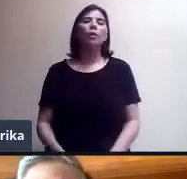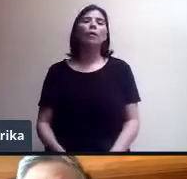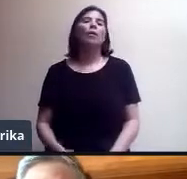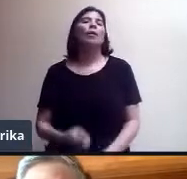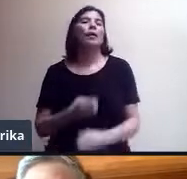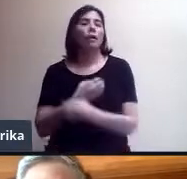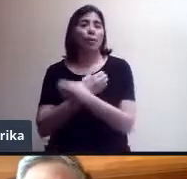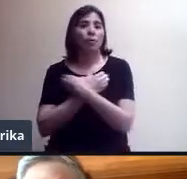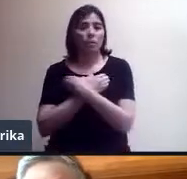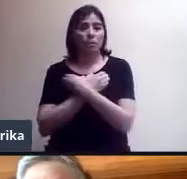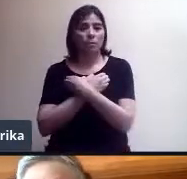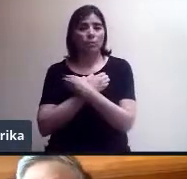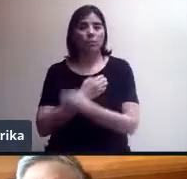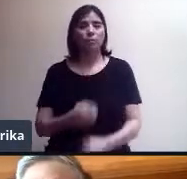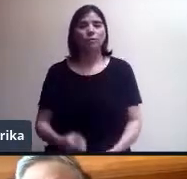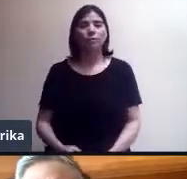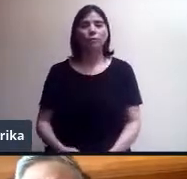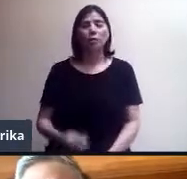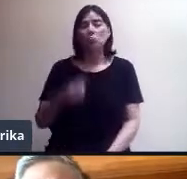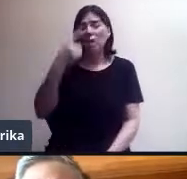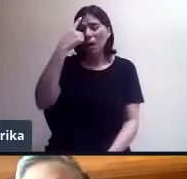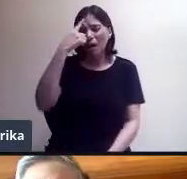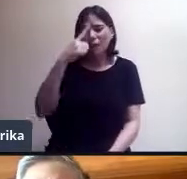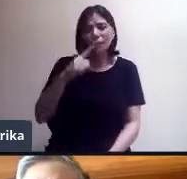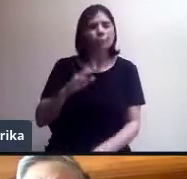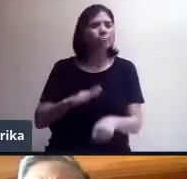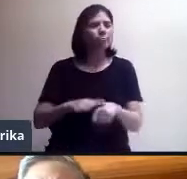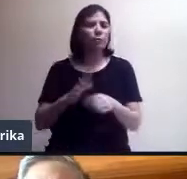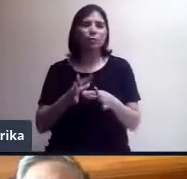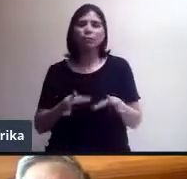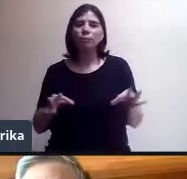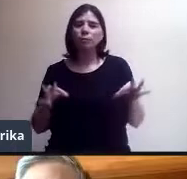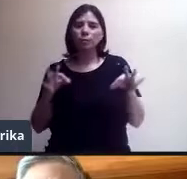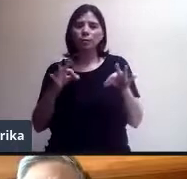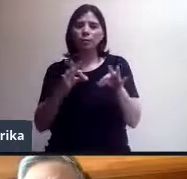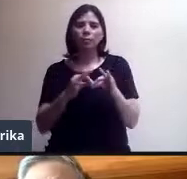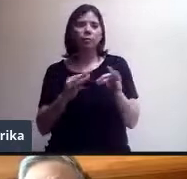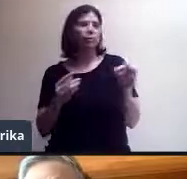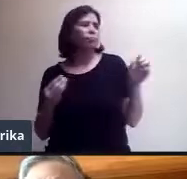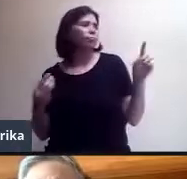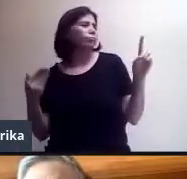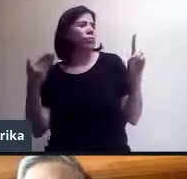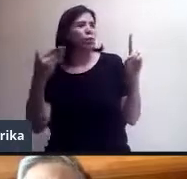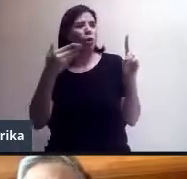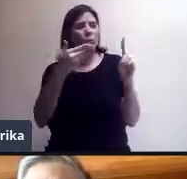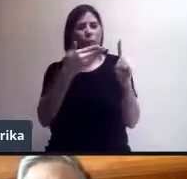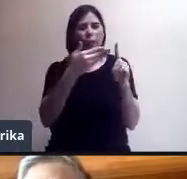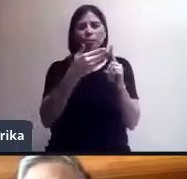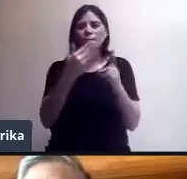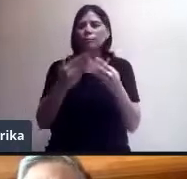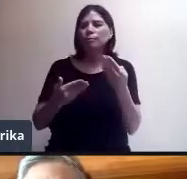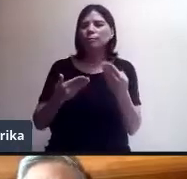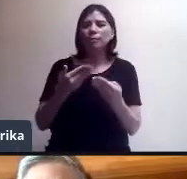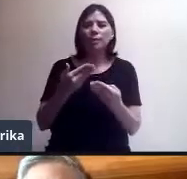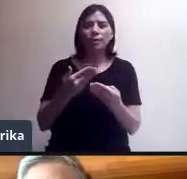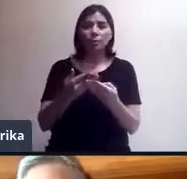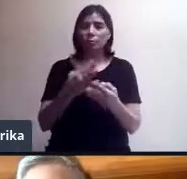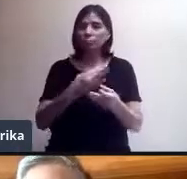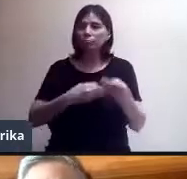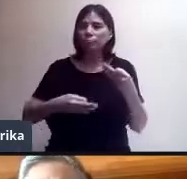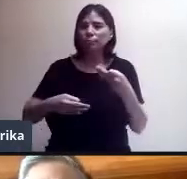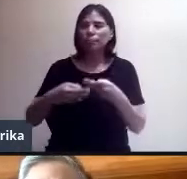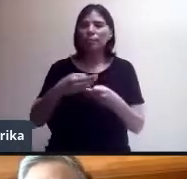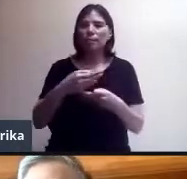Entonces, yo creo que lo más importante es tener una visión de servicio, una visión de servicio a la comunidad educativa,